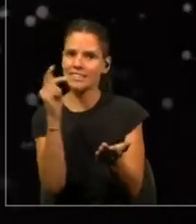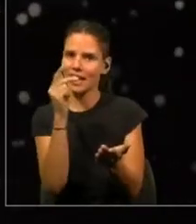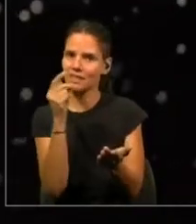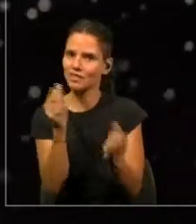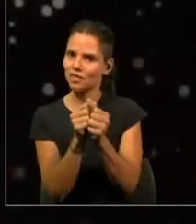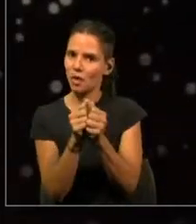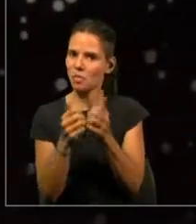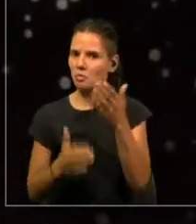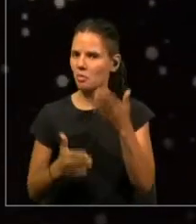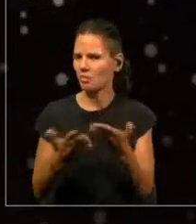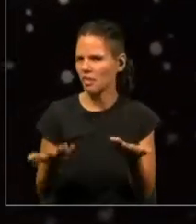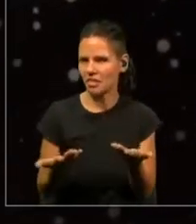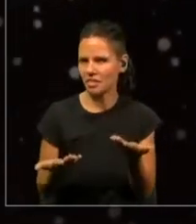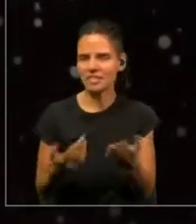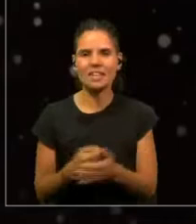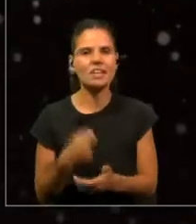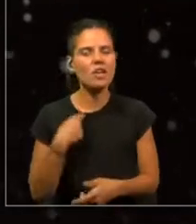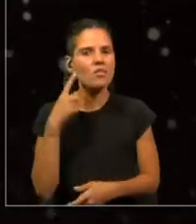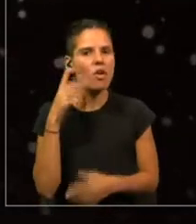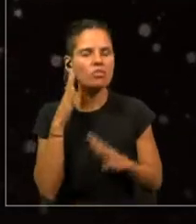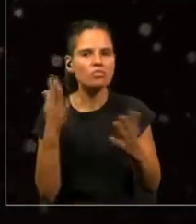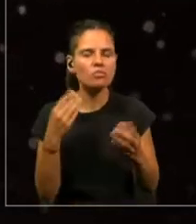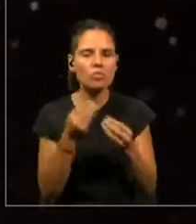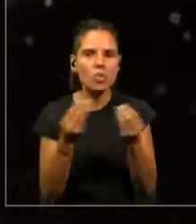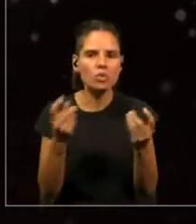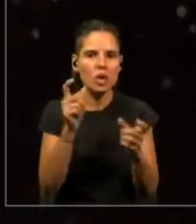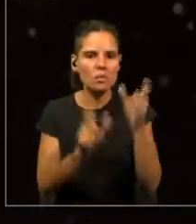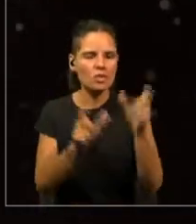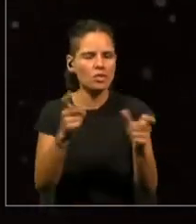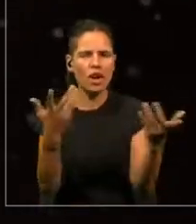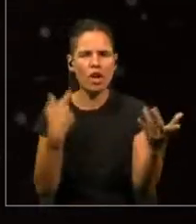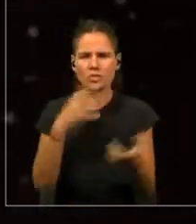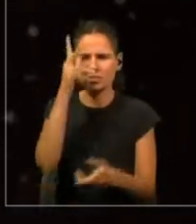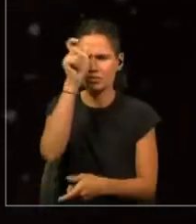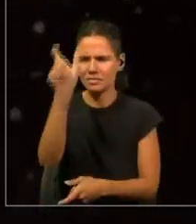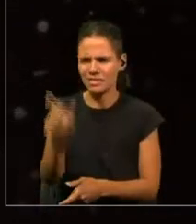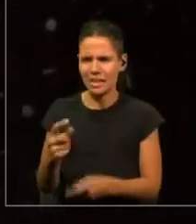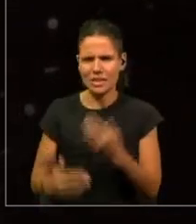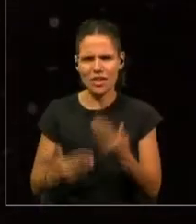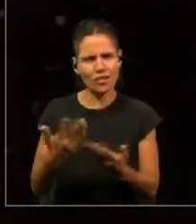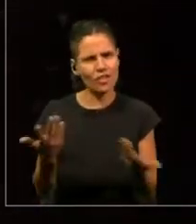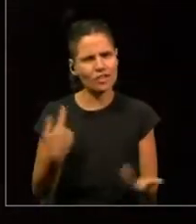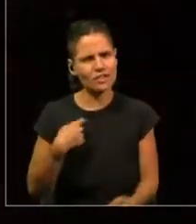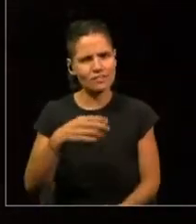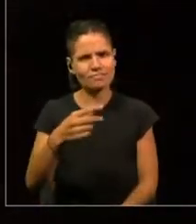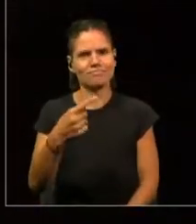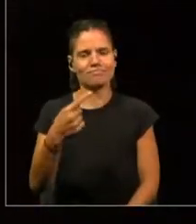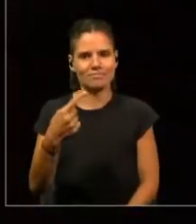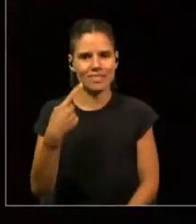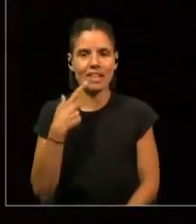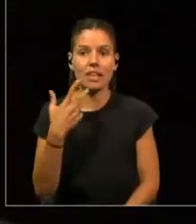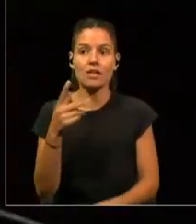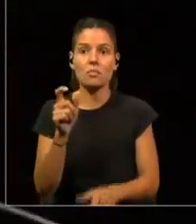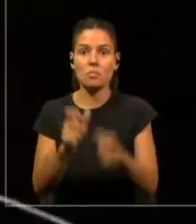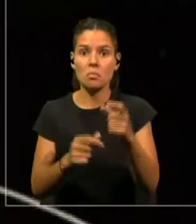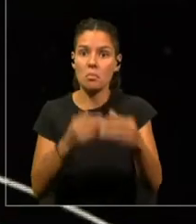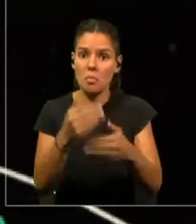estaba escuchando mucho sobre cómo las personas se van a enamorar de robots. Y que iban a reemplazar a los humanos.